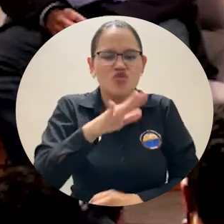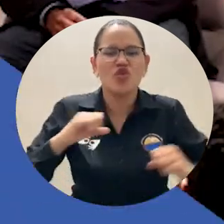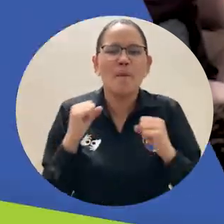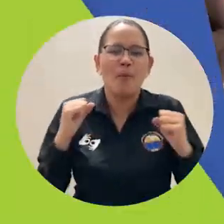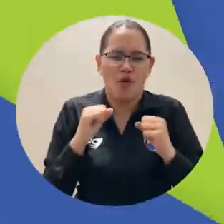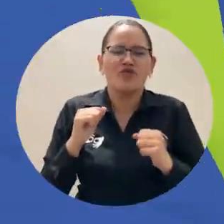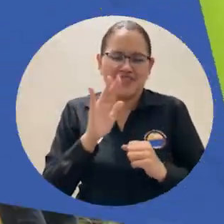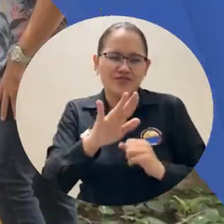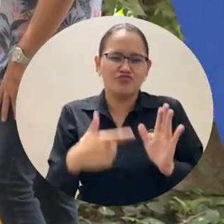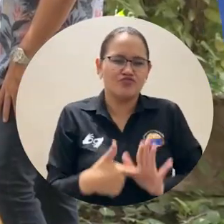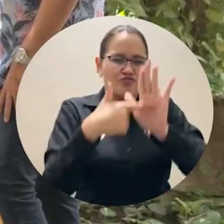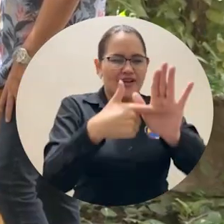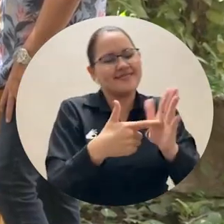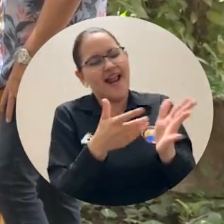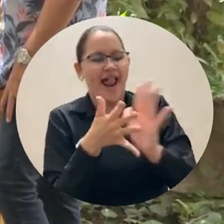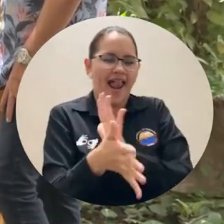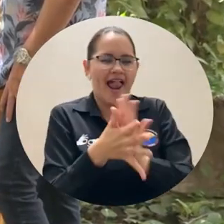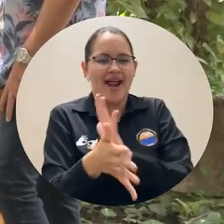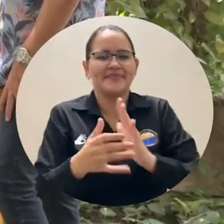Audiovisual Market.